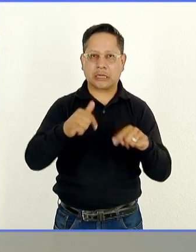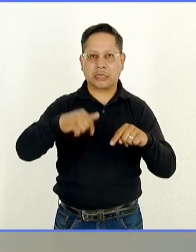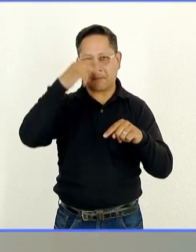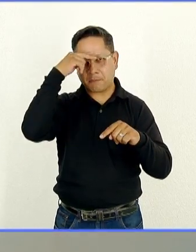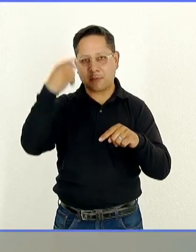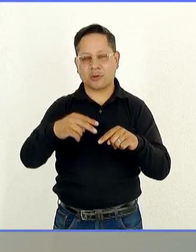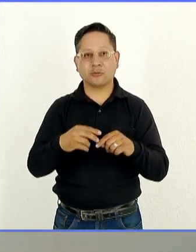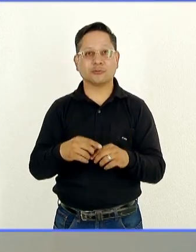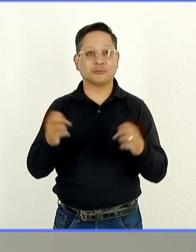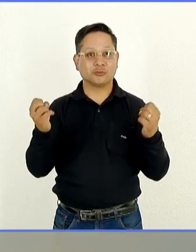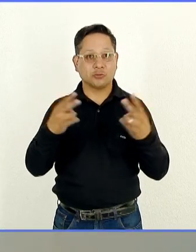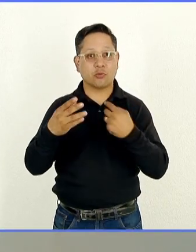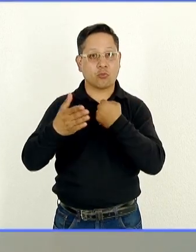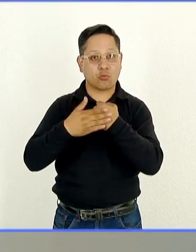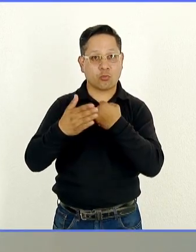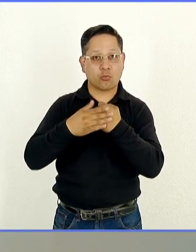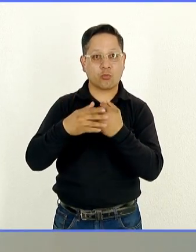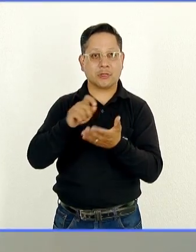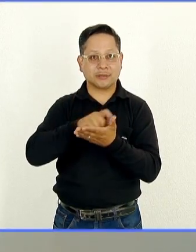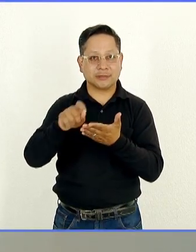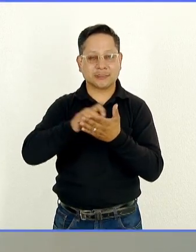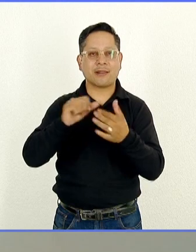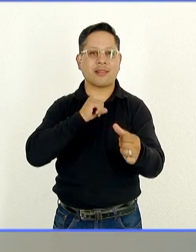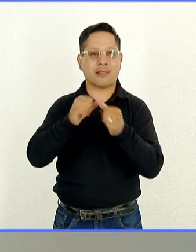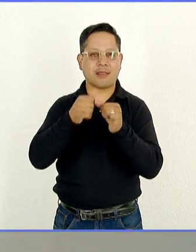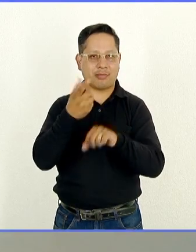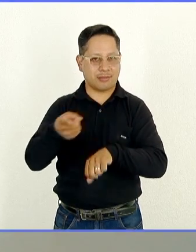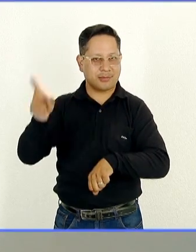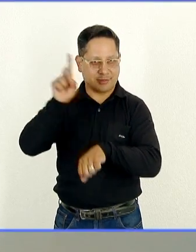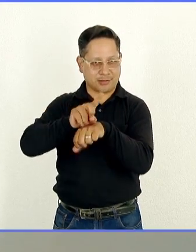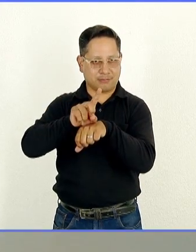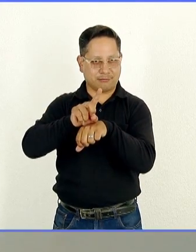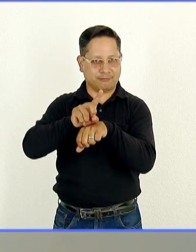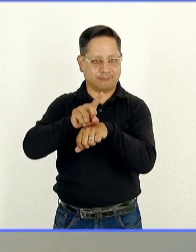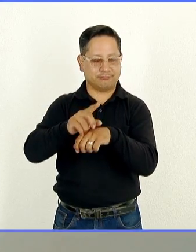mexicanos. Yo los veo en la próxima edición de Letras del Día.